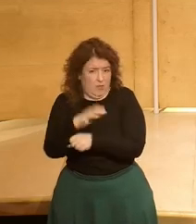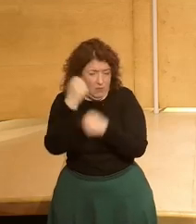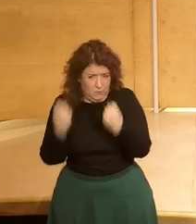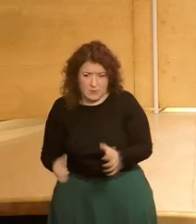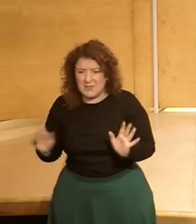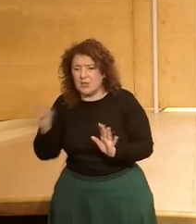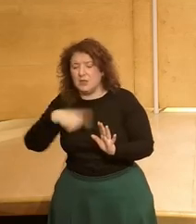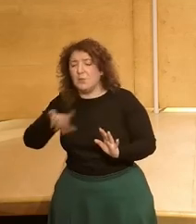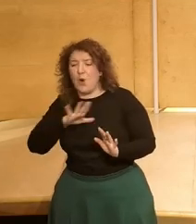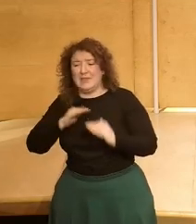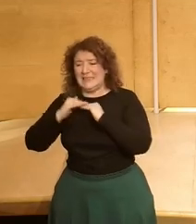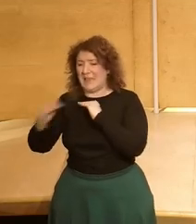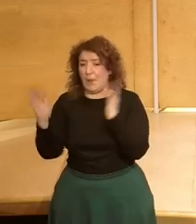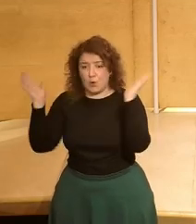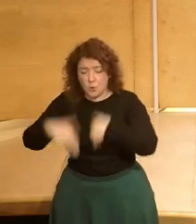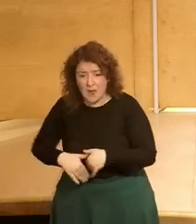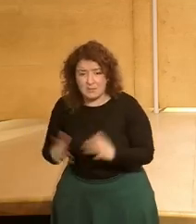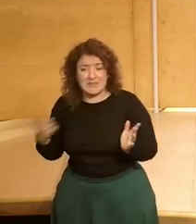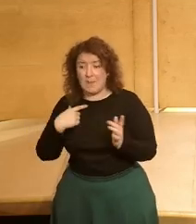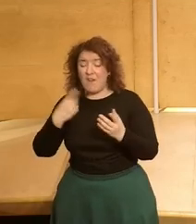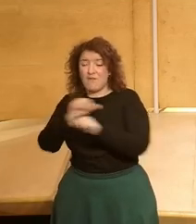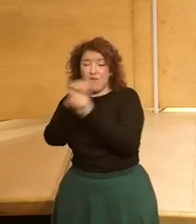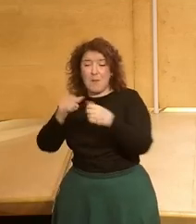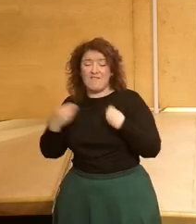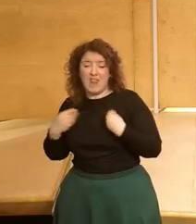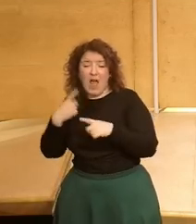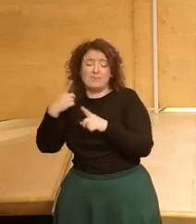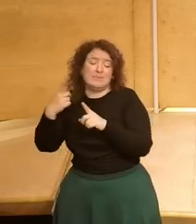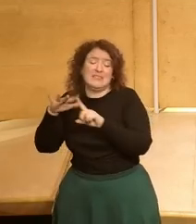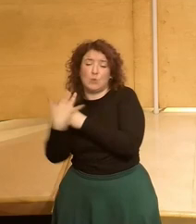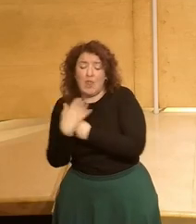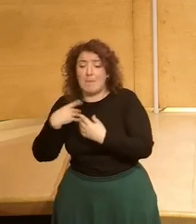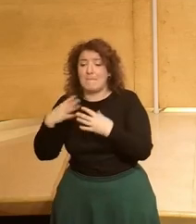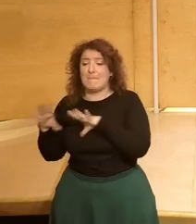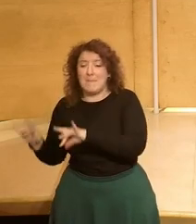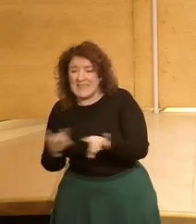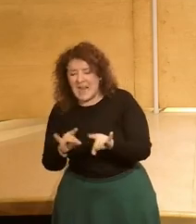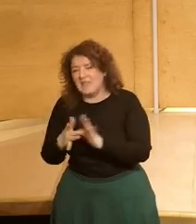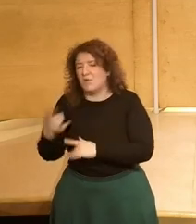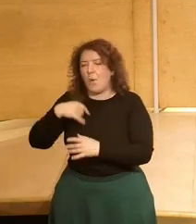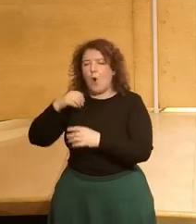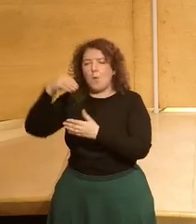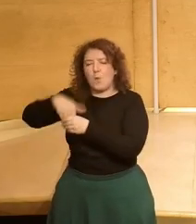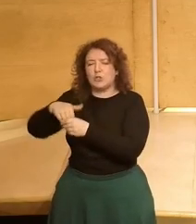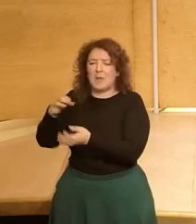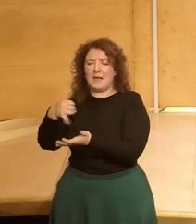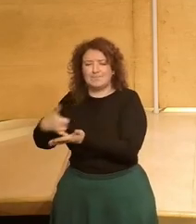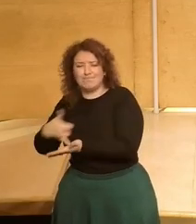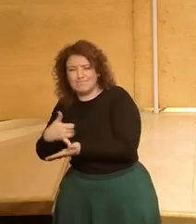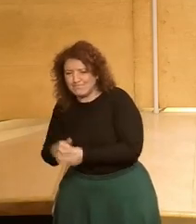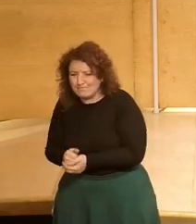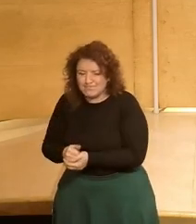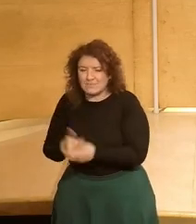hay esta idea de que las condiciones materiales de la gente forjan conciencia política por tanto va a ser un voto más inestable va a ser un voto que